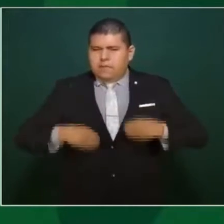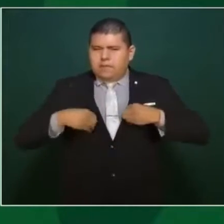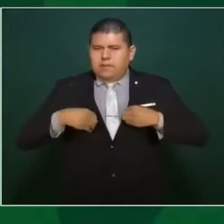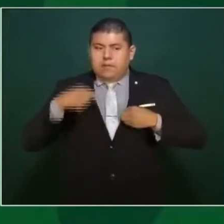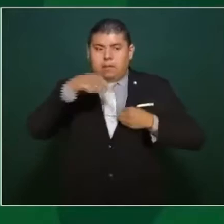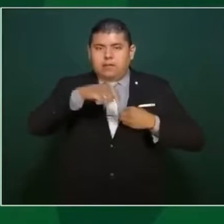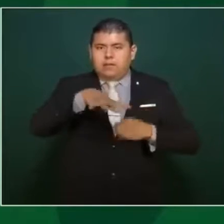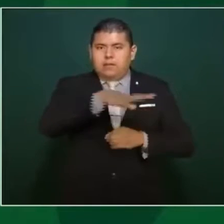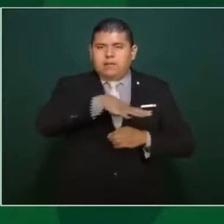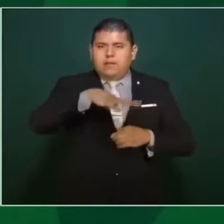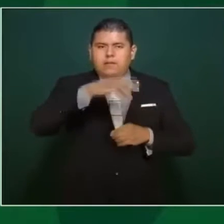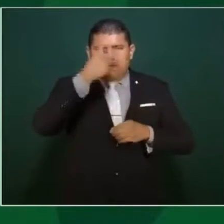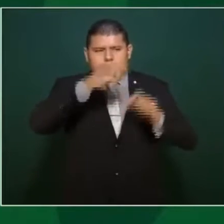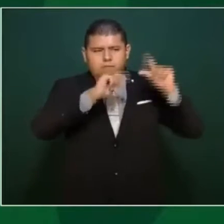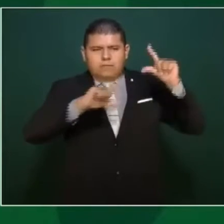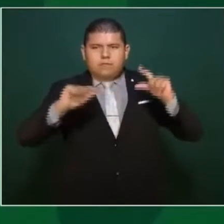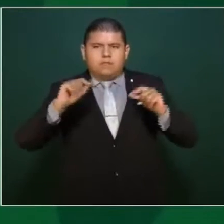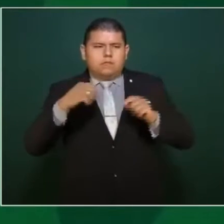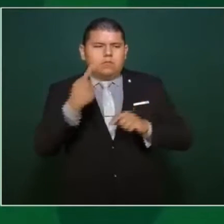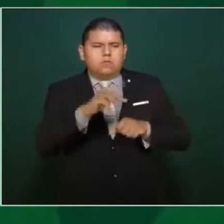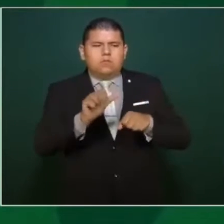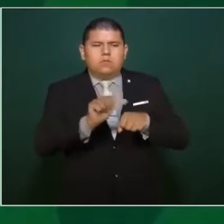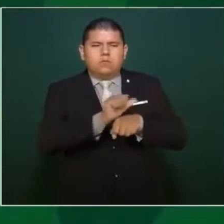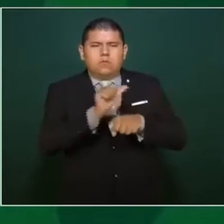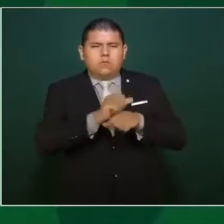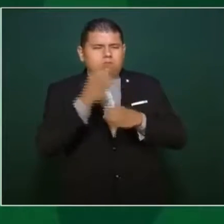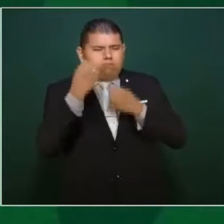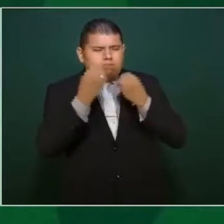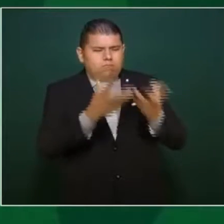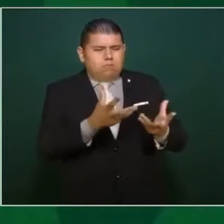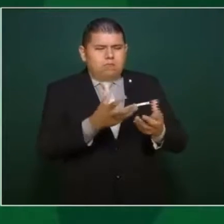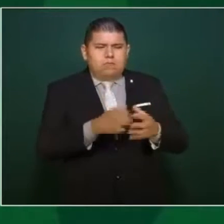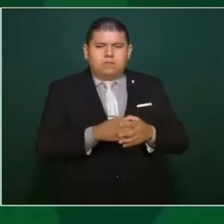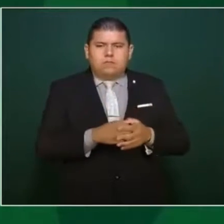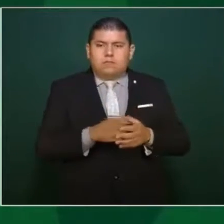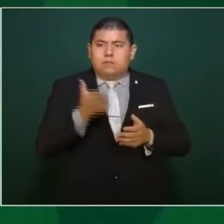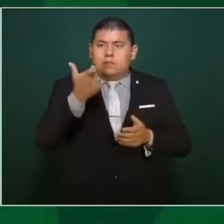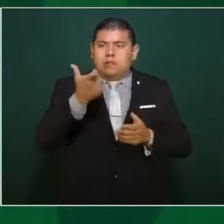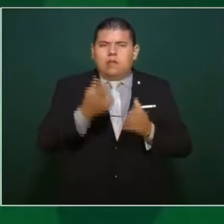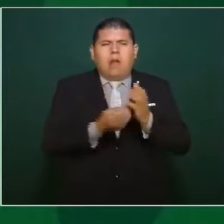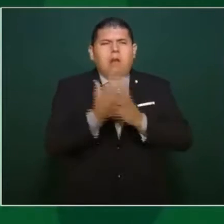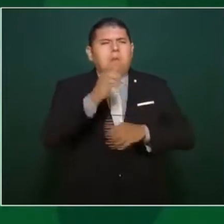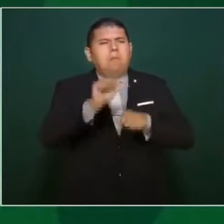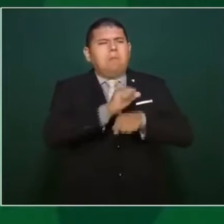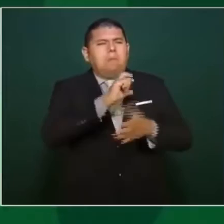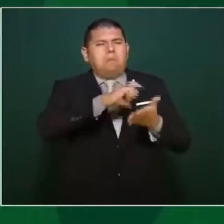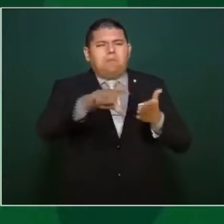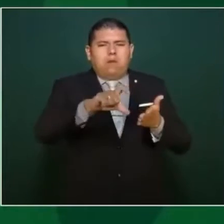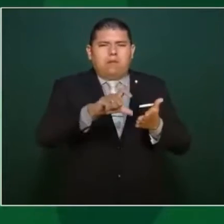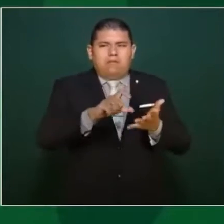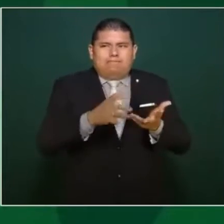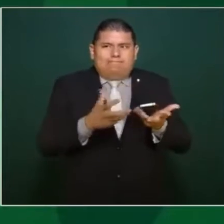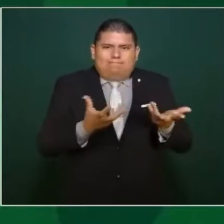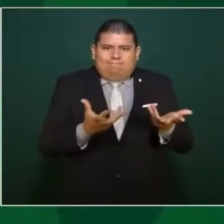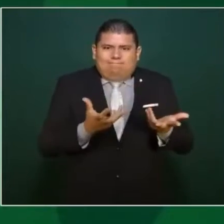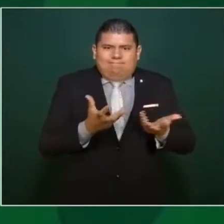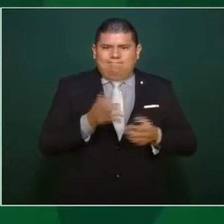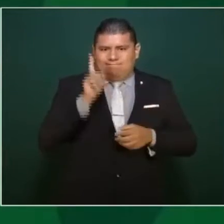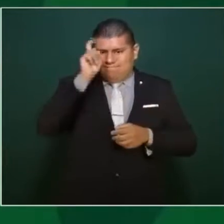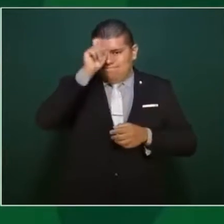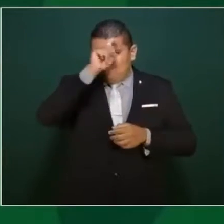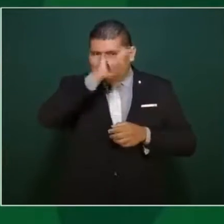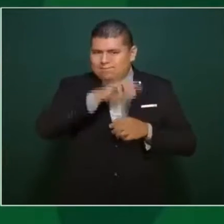tienen para comprar un carro nuevo y así, con estos carros,